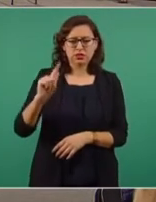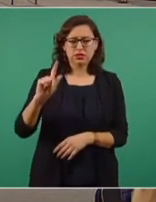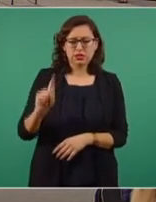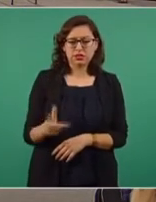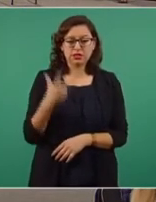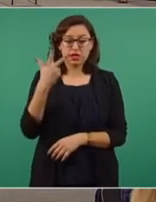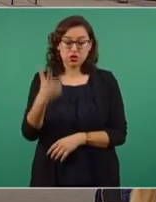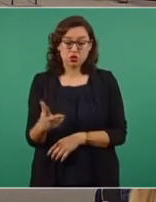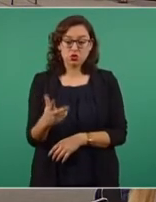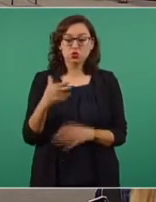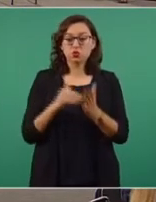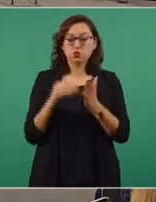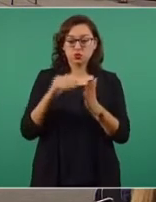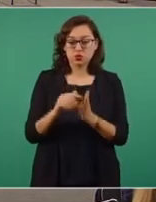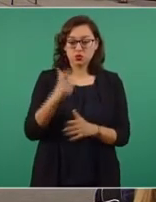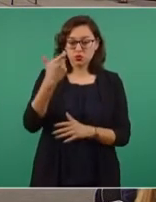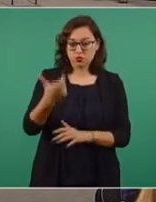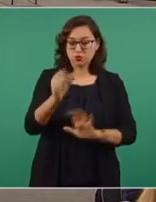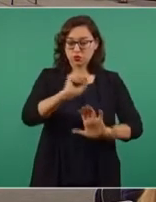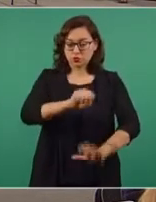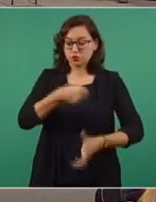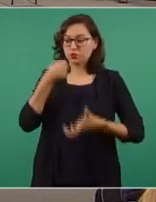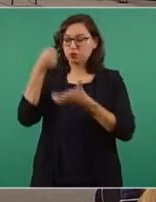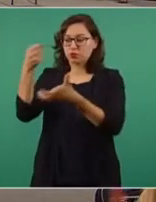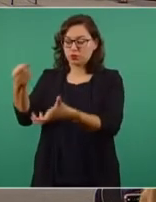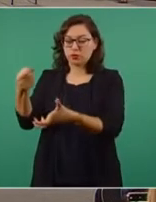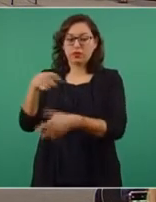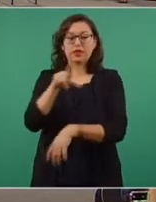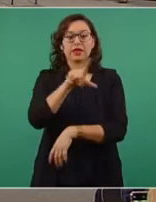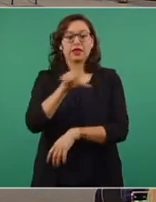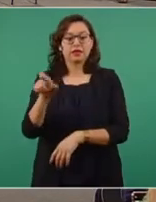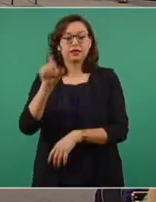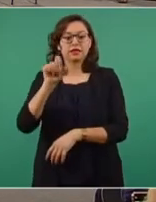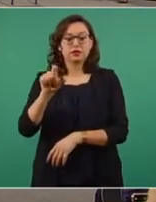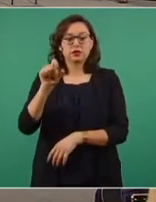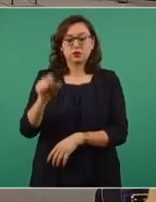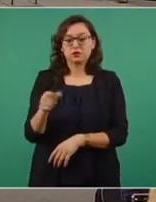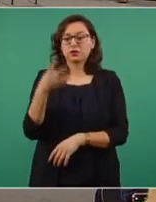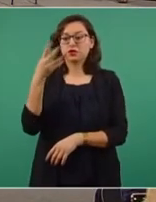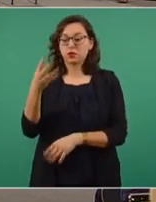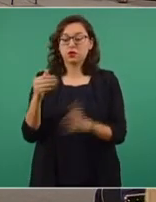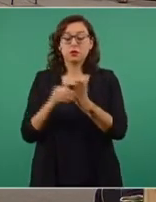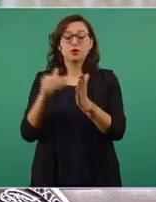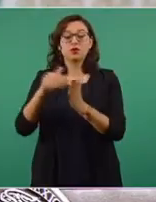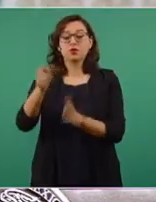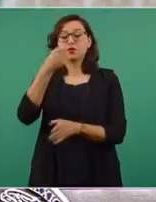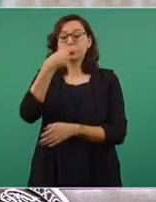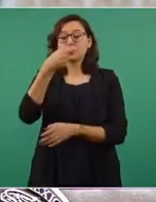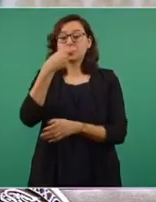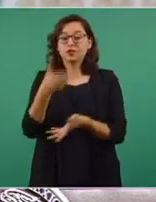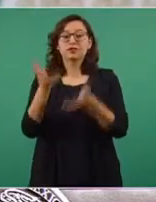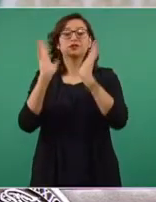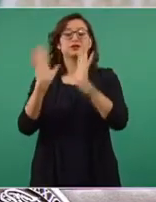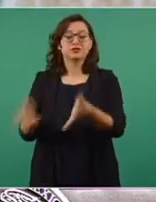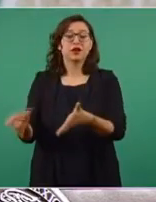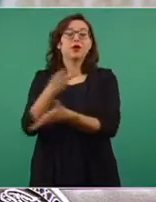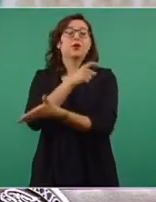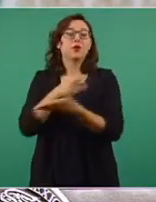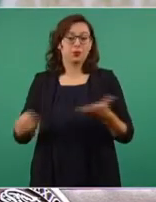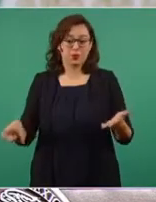millones de pesos para un volumen de 724 millones de piezas ya adquiridas.